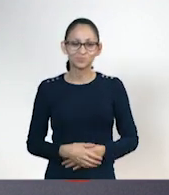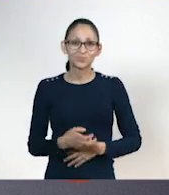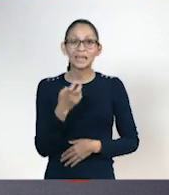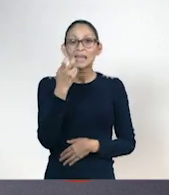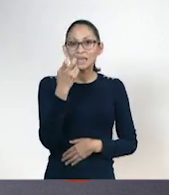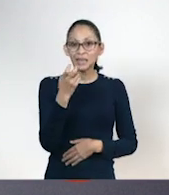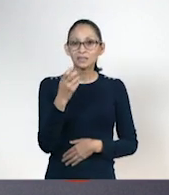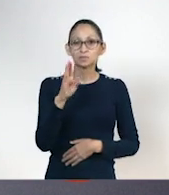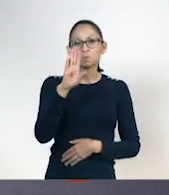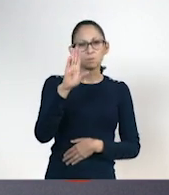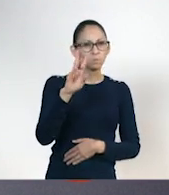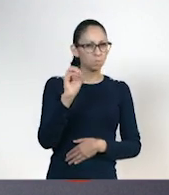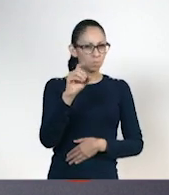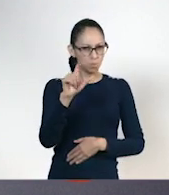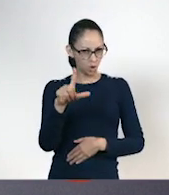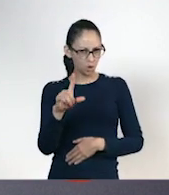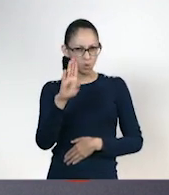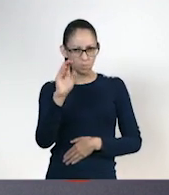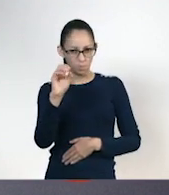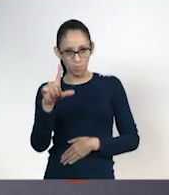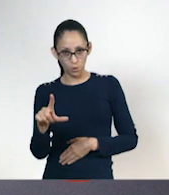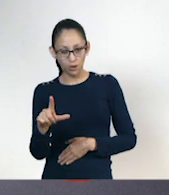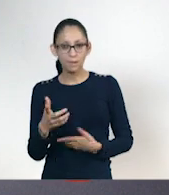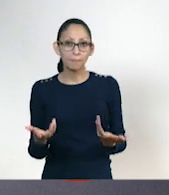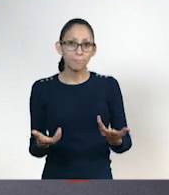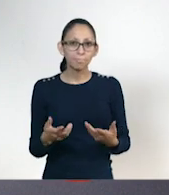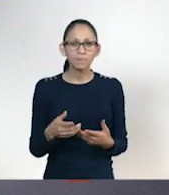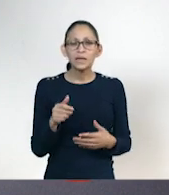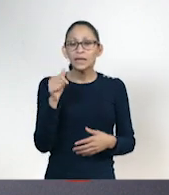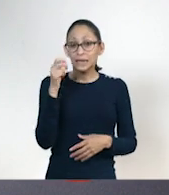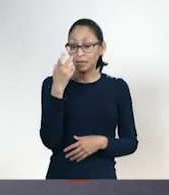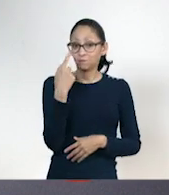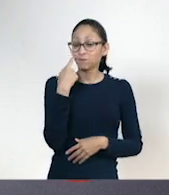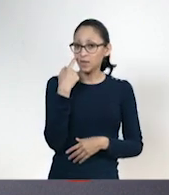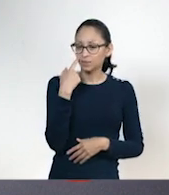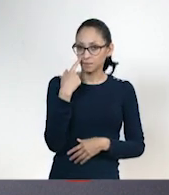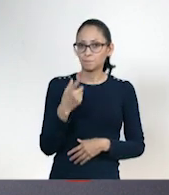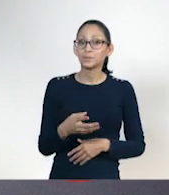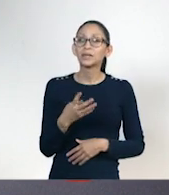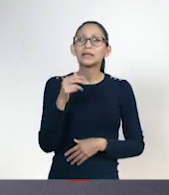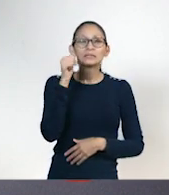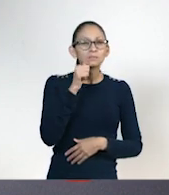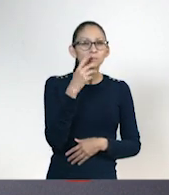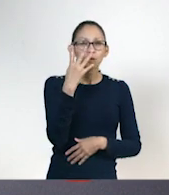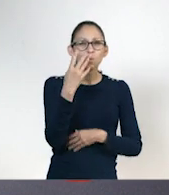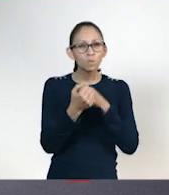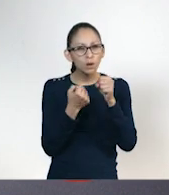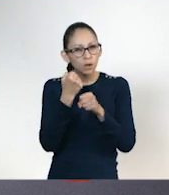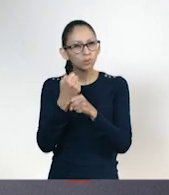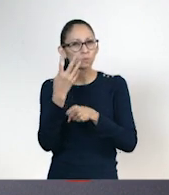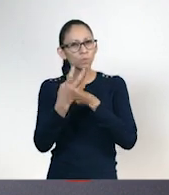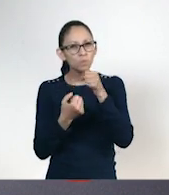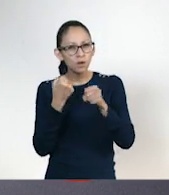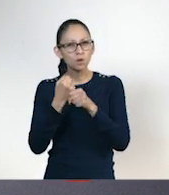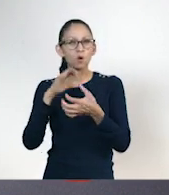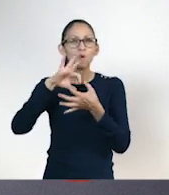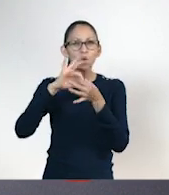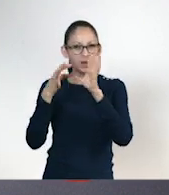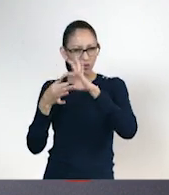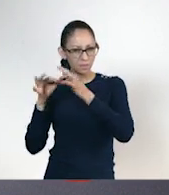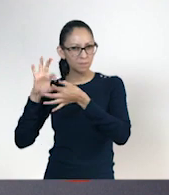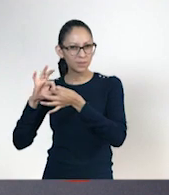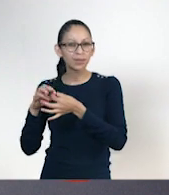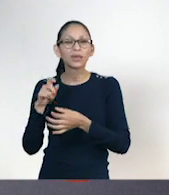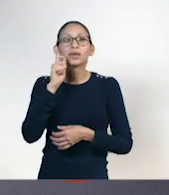golbol. Ok, ok, ok. Cada cuatro años, fíjate bien, ¿eh? Ok. Cuando concluyen los Juegos Olímpicos, se realizan los